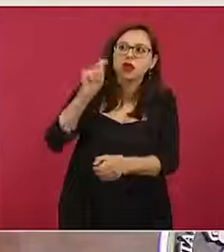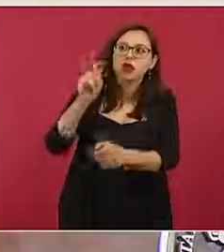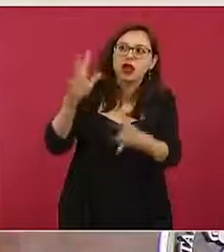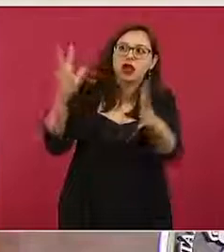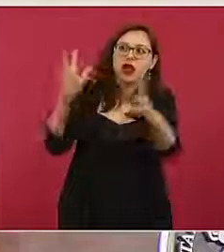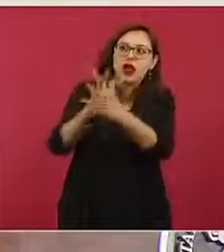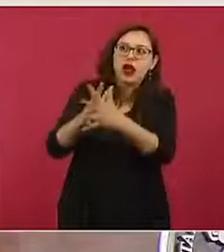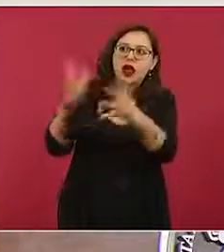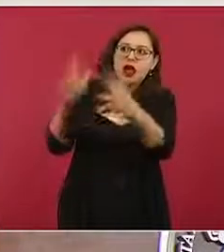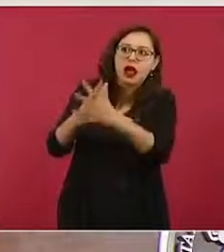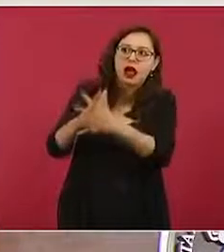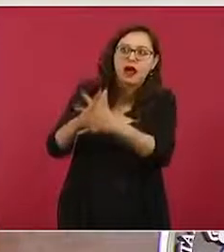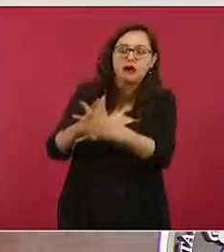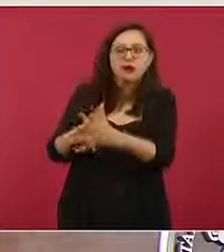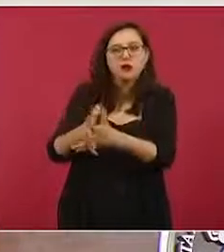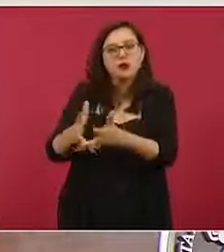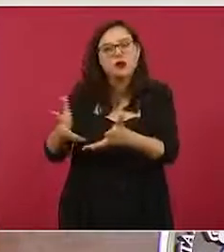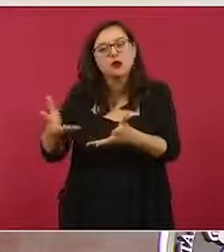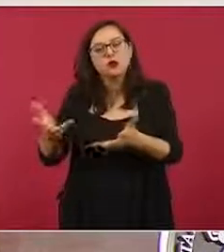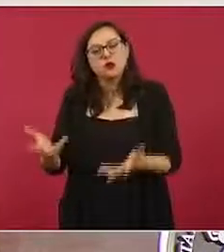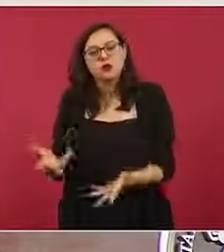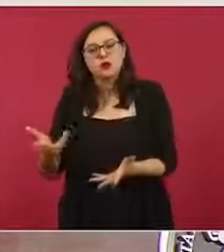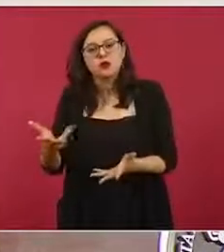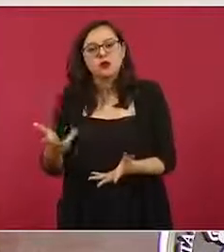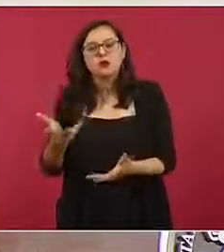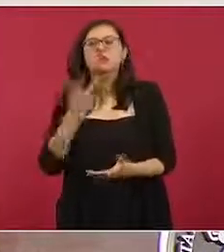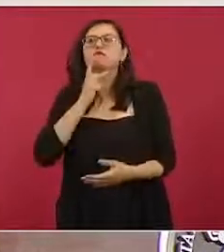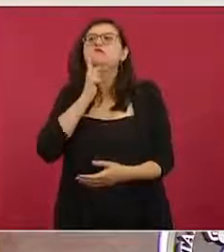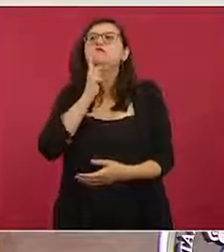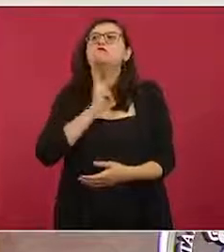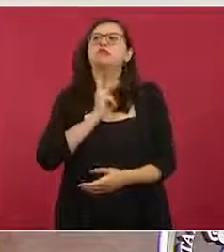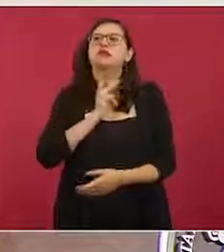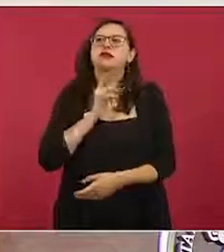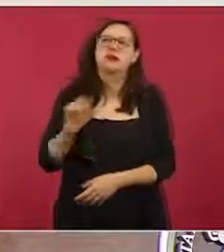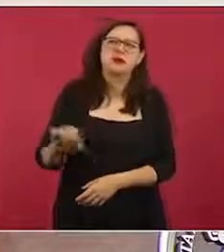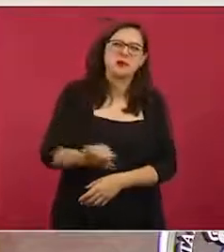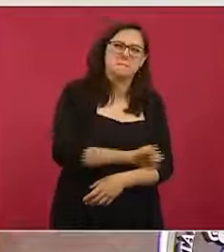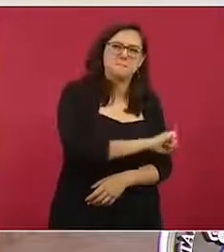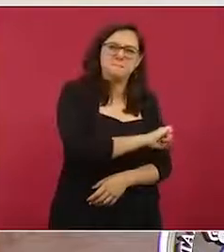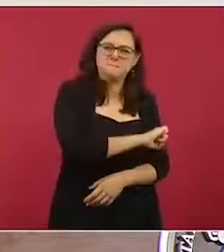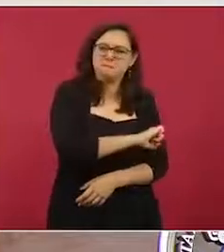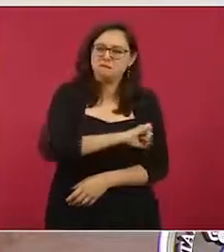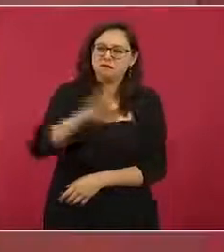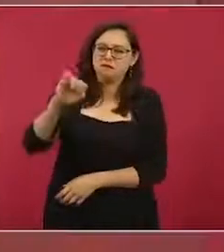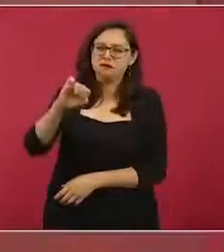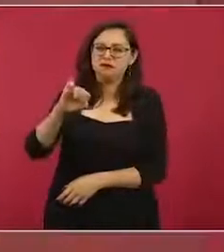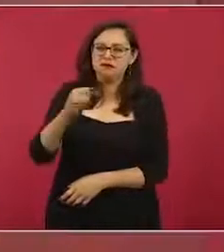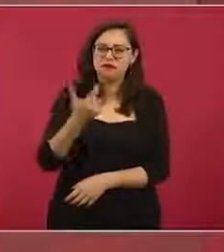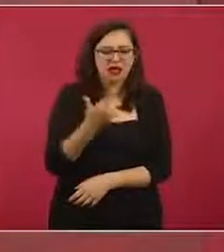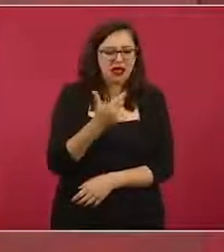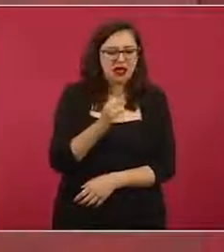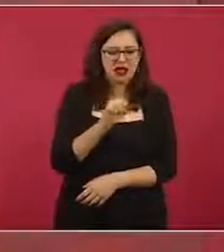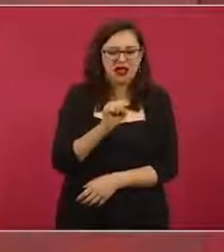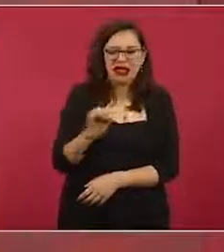Miren lo que está sucediendo con los precios del petróleo, con los precios del gas.